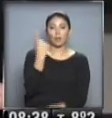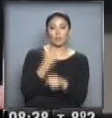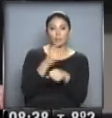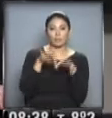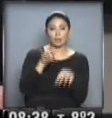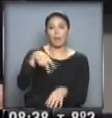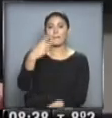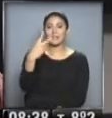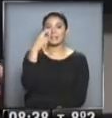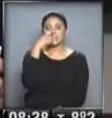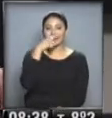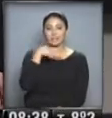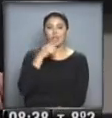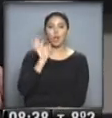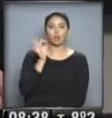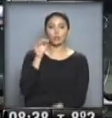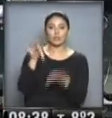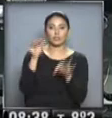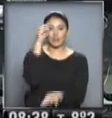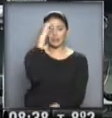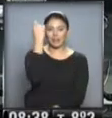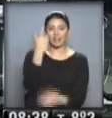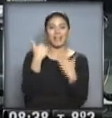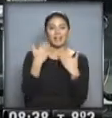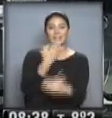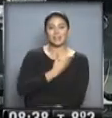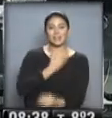El 27 de octubre, las elecciones nacionales. Gracias, Fernando. Buen día. Buen día.